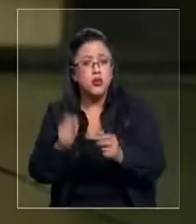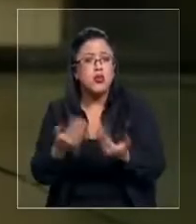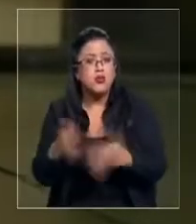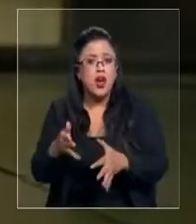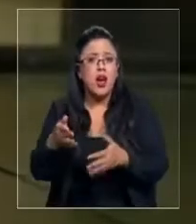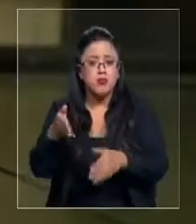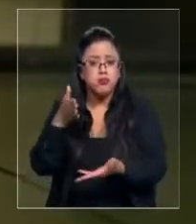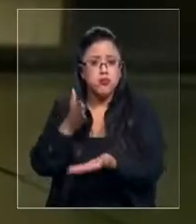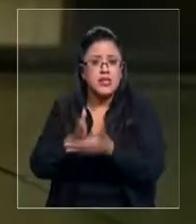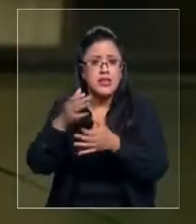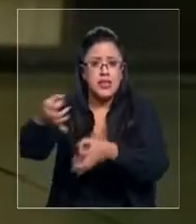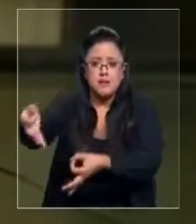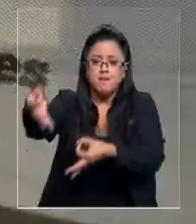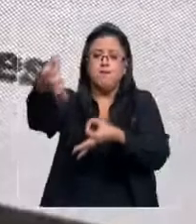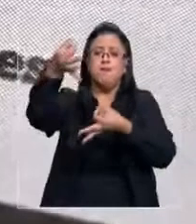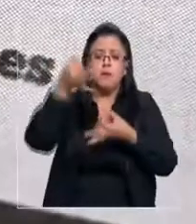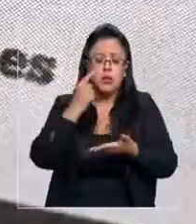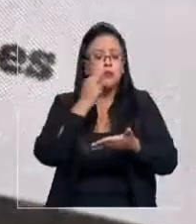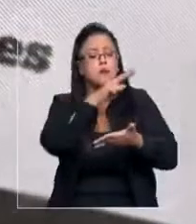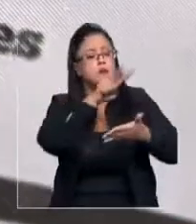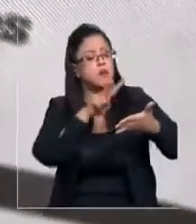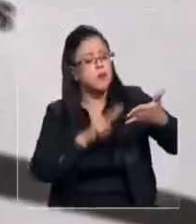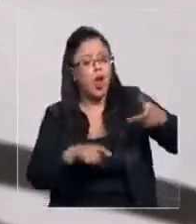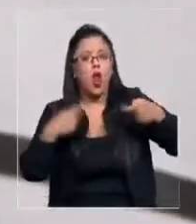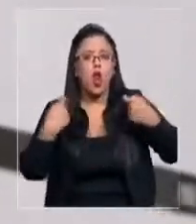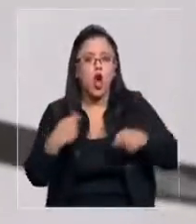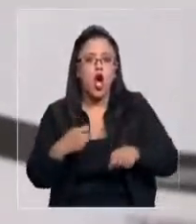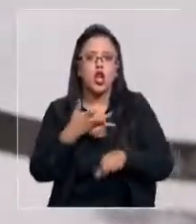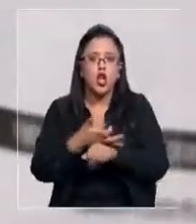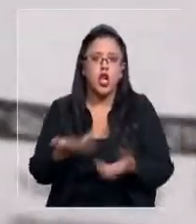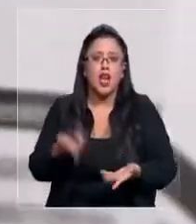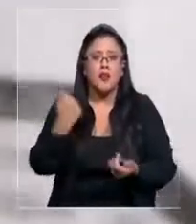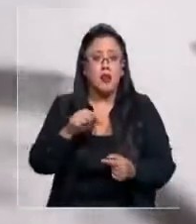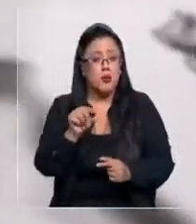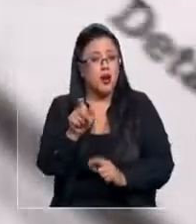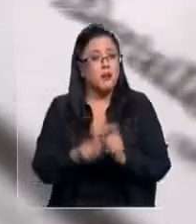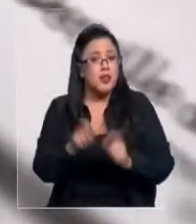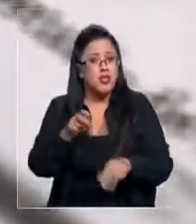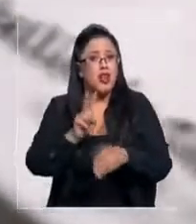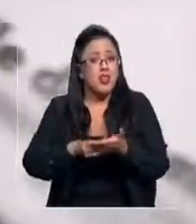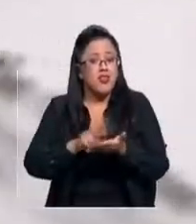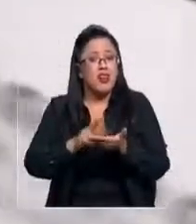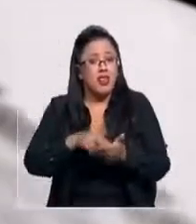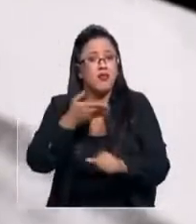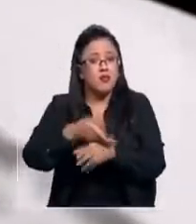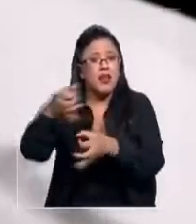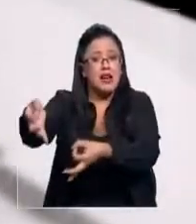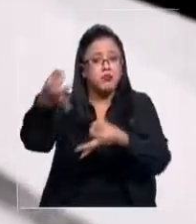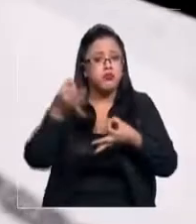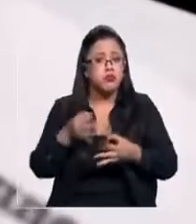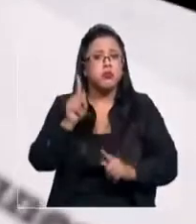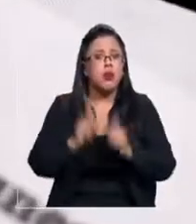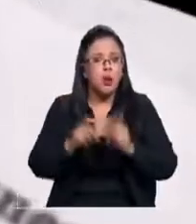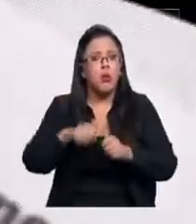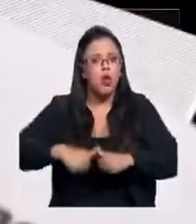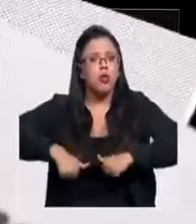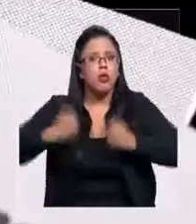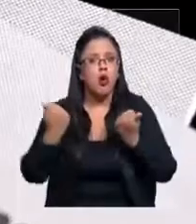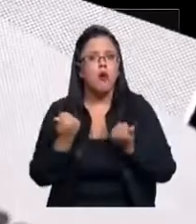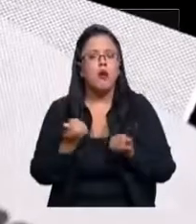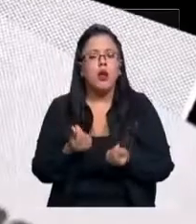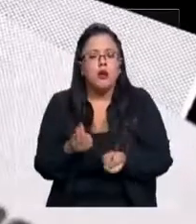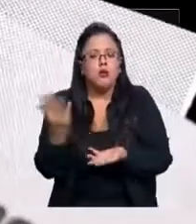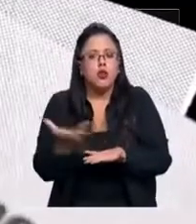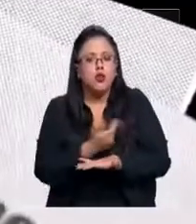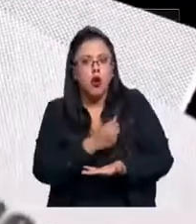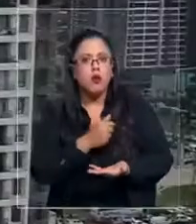facturas de cada gasto que se hizo en un condominio, pero pocos piden ese detalle. Hay casos de cobros dobles o injustificados